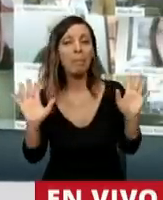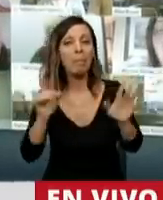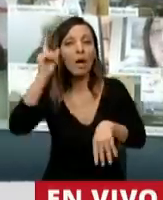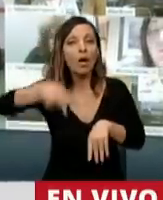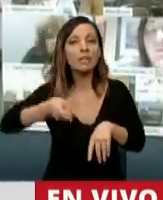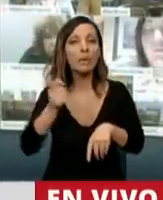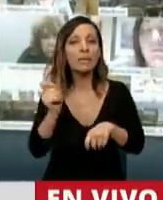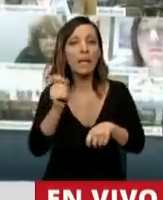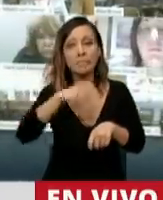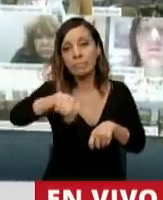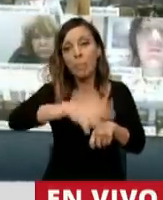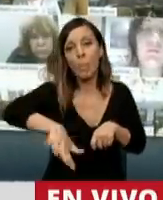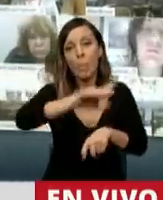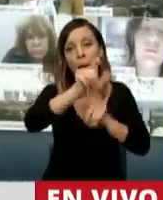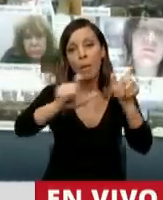sufre la gente siempre.